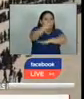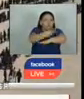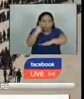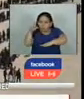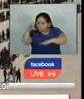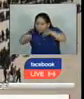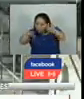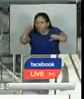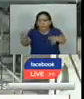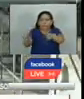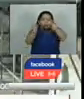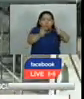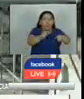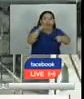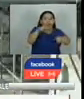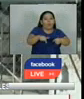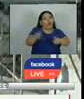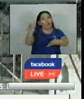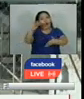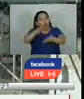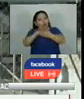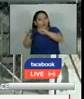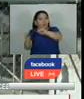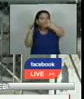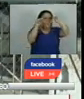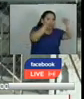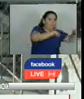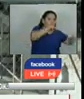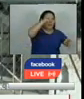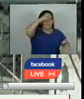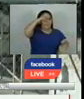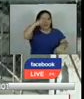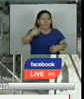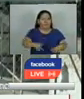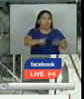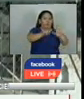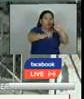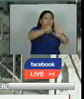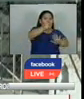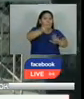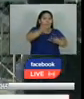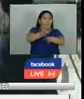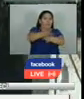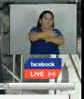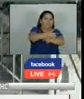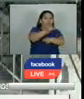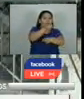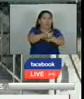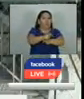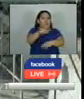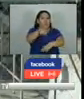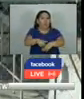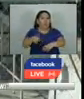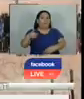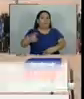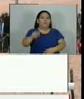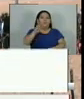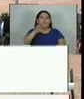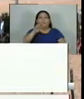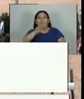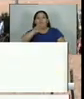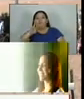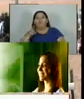frontera sur de Estados Unidos y que son retornadas a México en los últimos seis meses reportados que son parte del año fiscal 2023